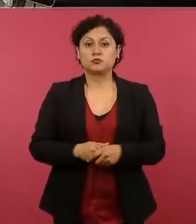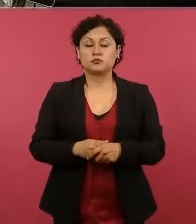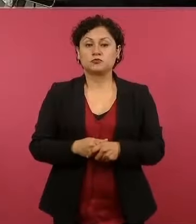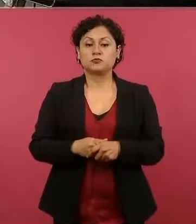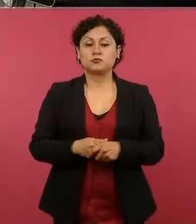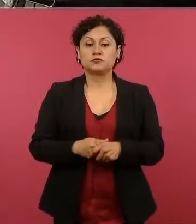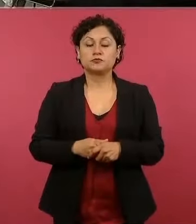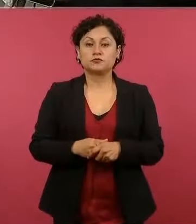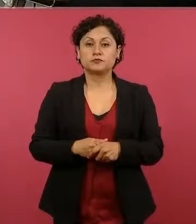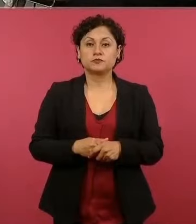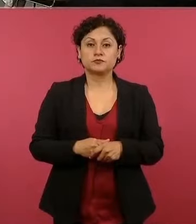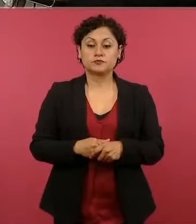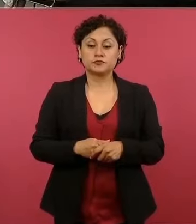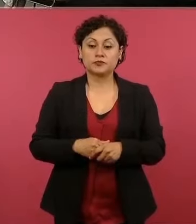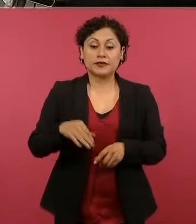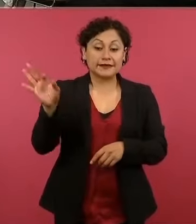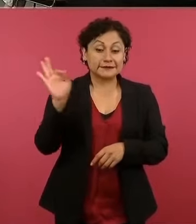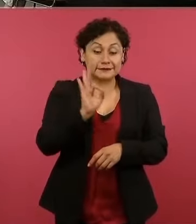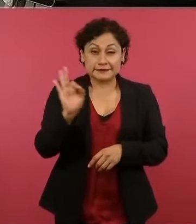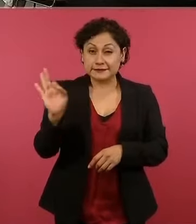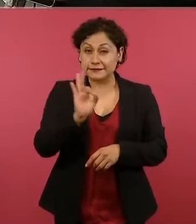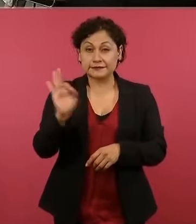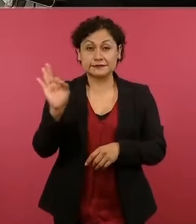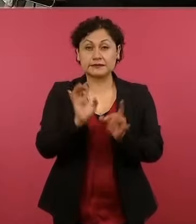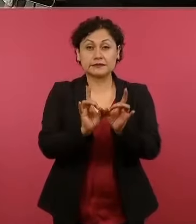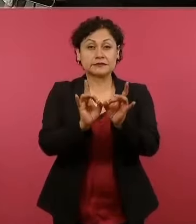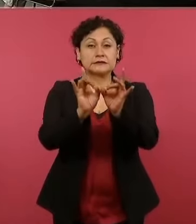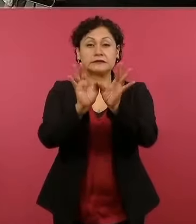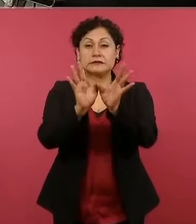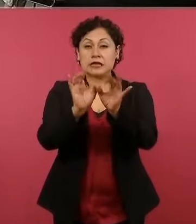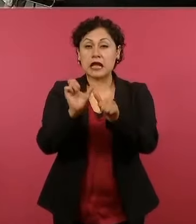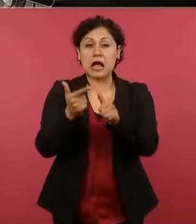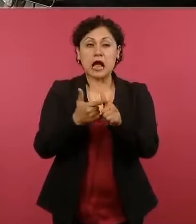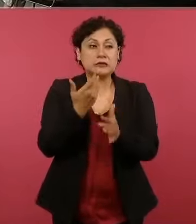Si hace falta, se recurriría a las plantas.